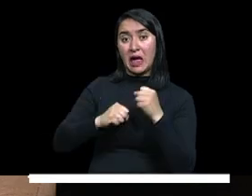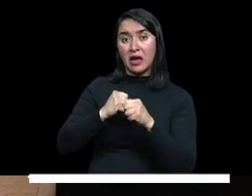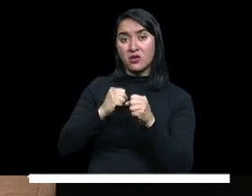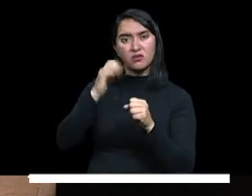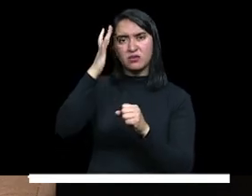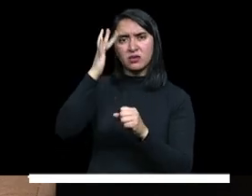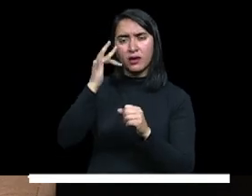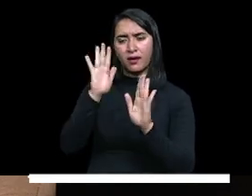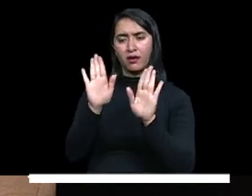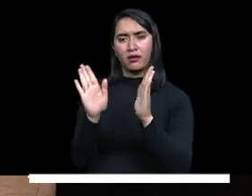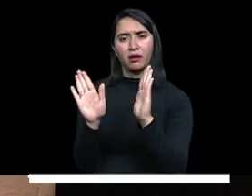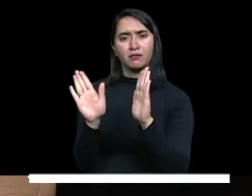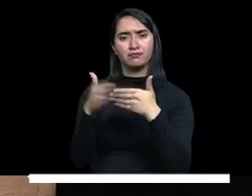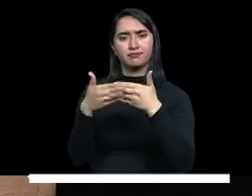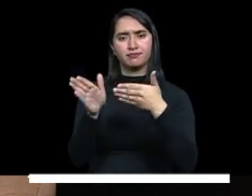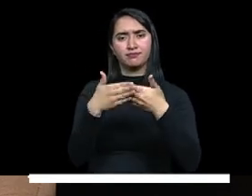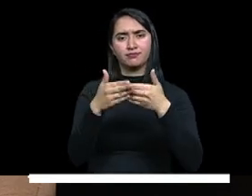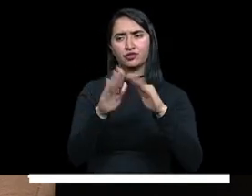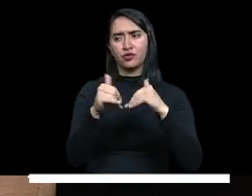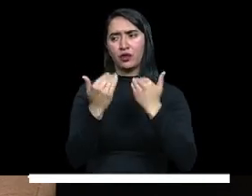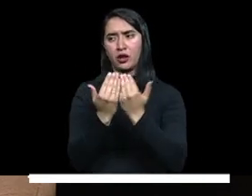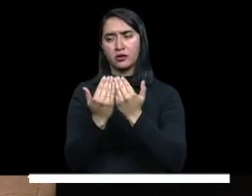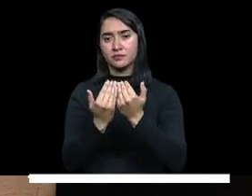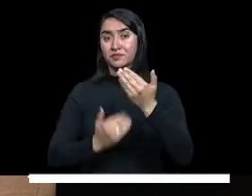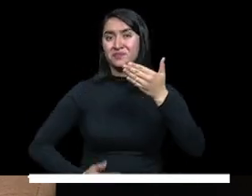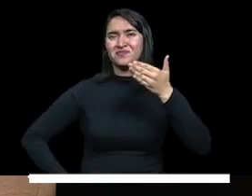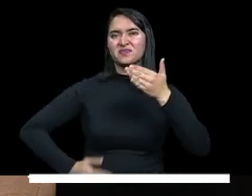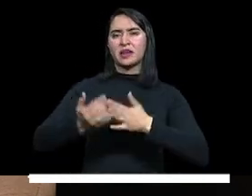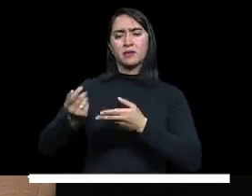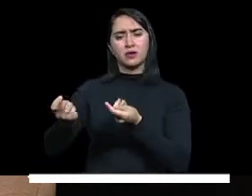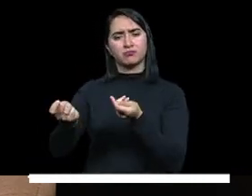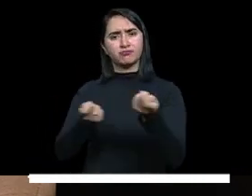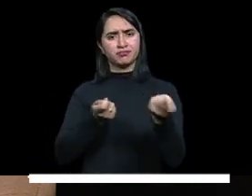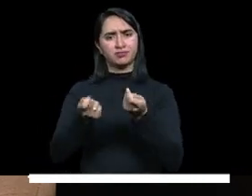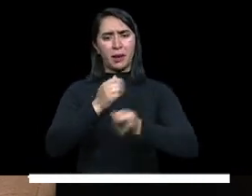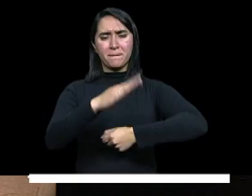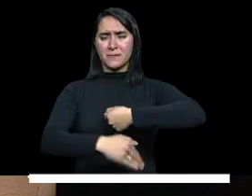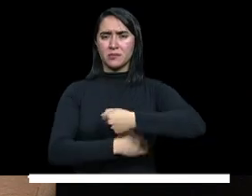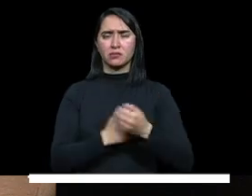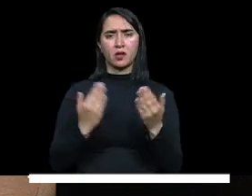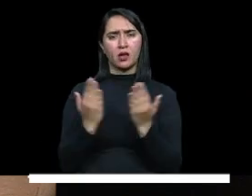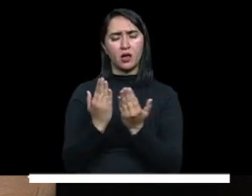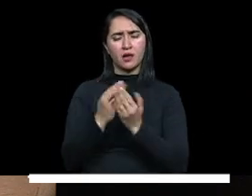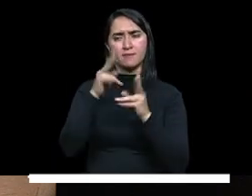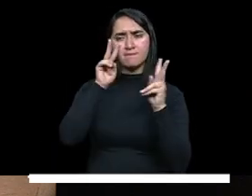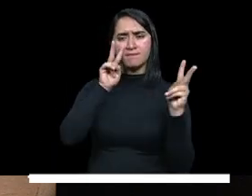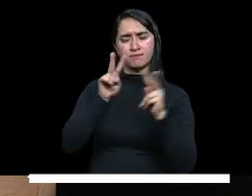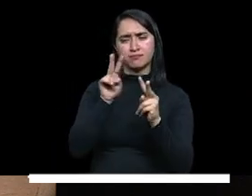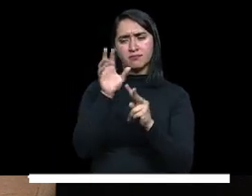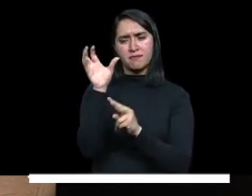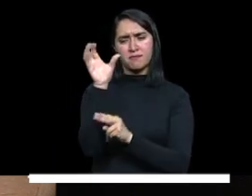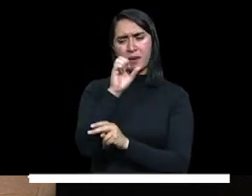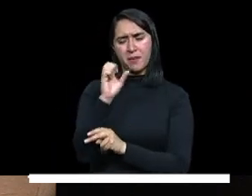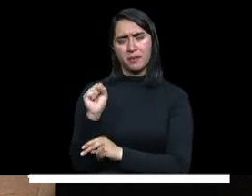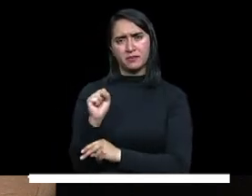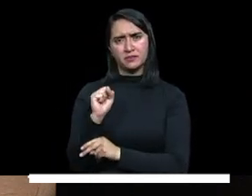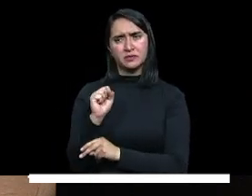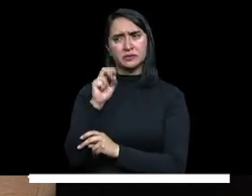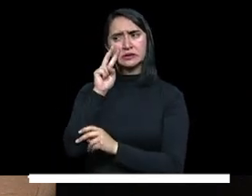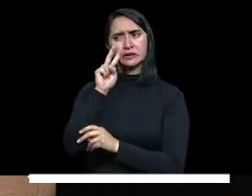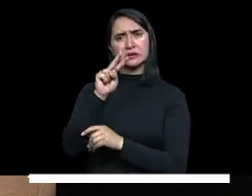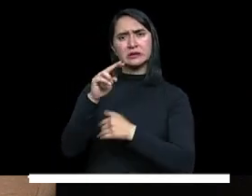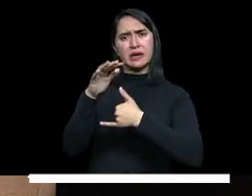escuelas. Así empezamos esta gestión en el Ministerio de Educación. Las evidencias de varios países de la región